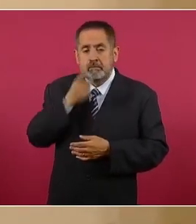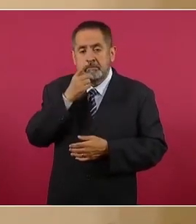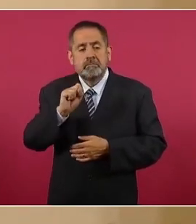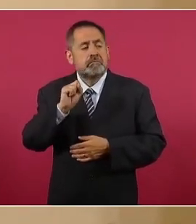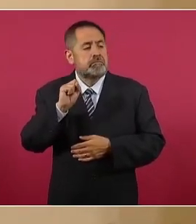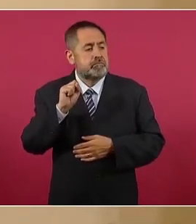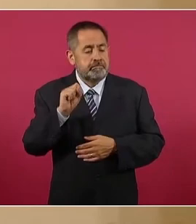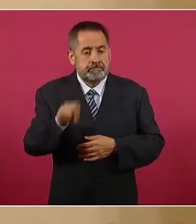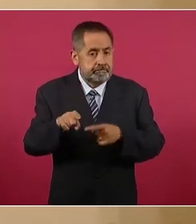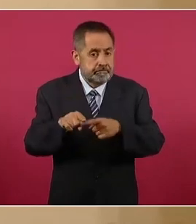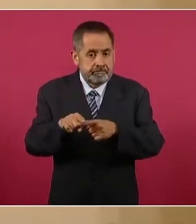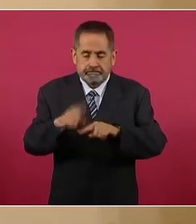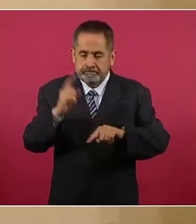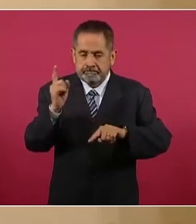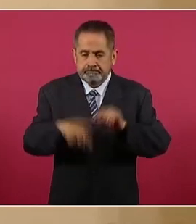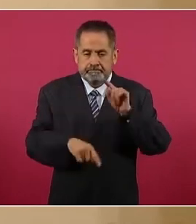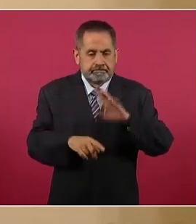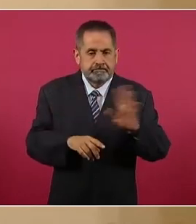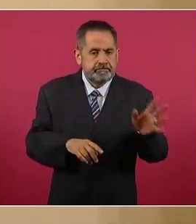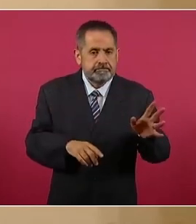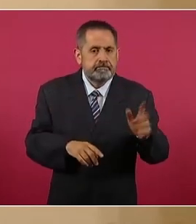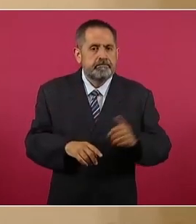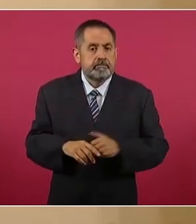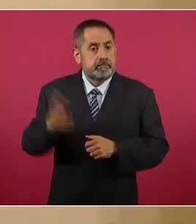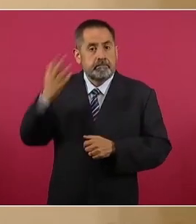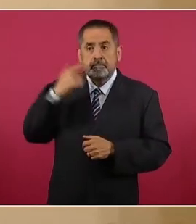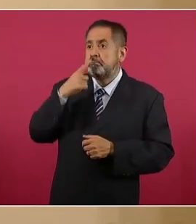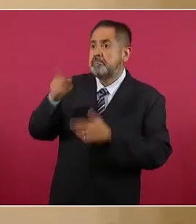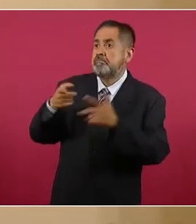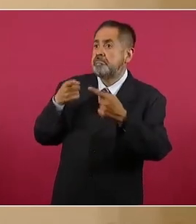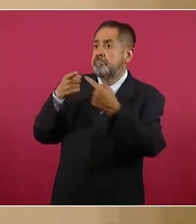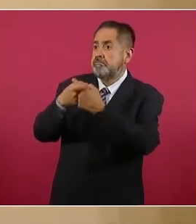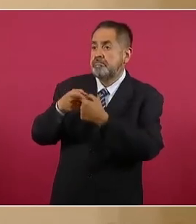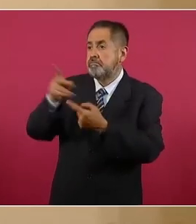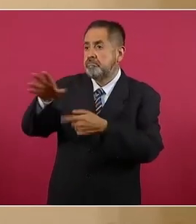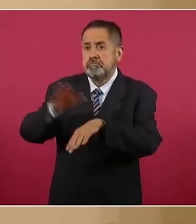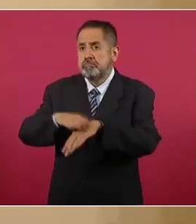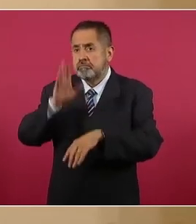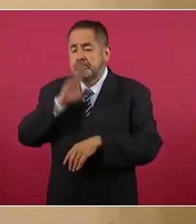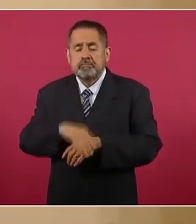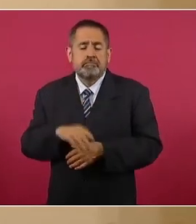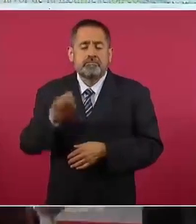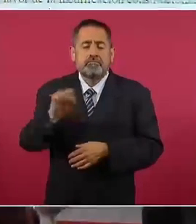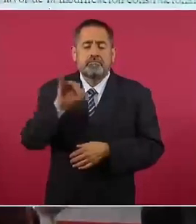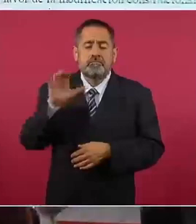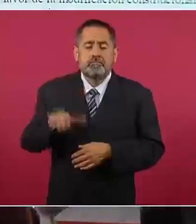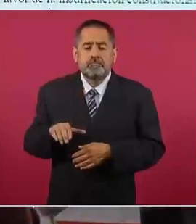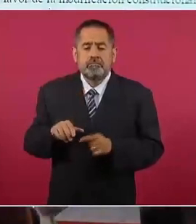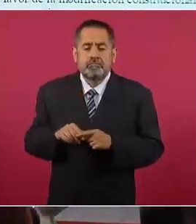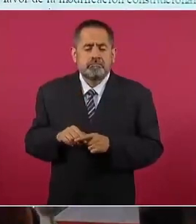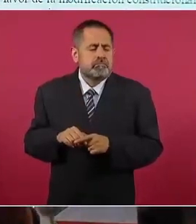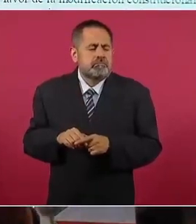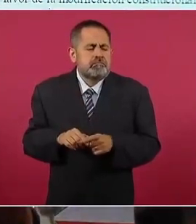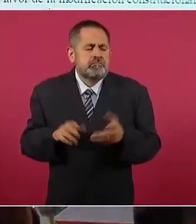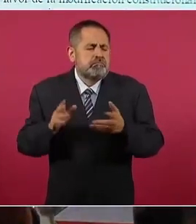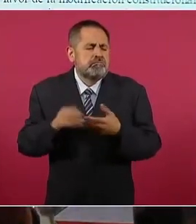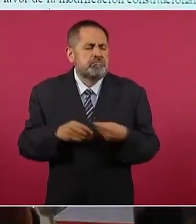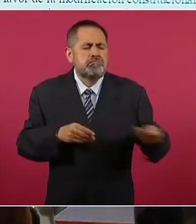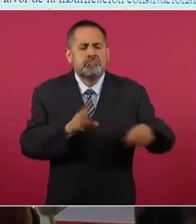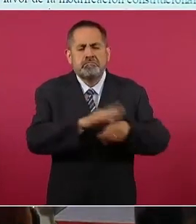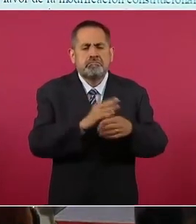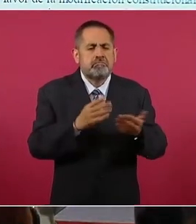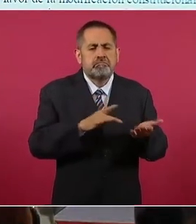y rechazó una controversia constitucional presentada por cinco presidentes municipales